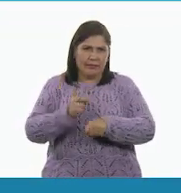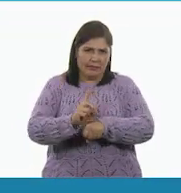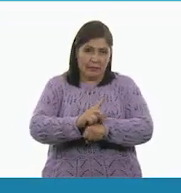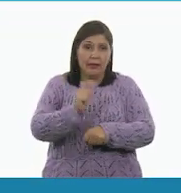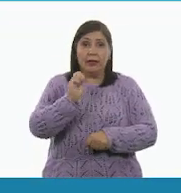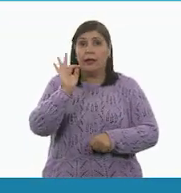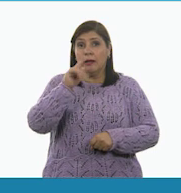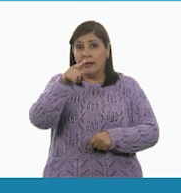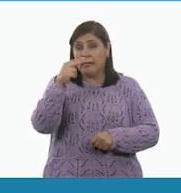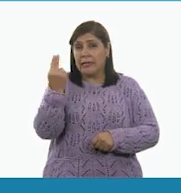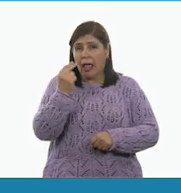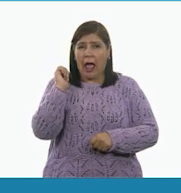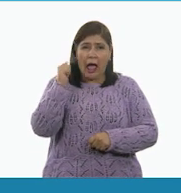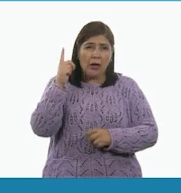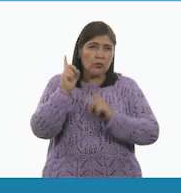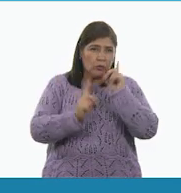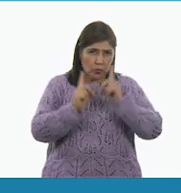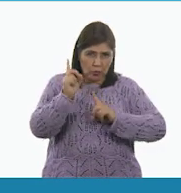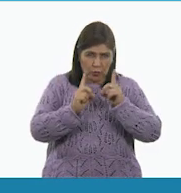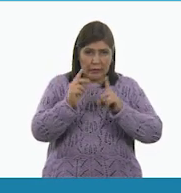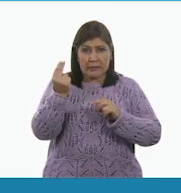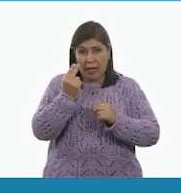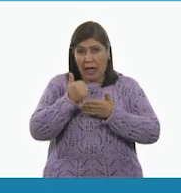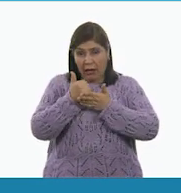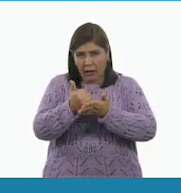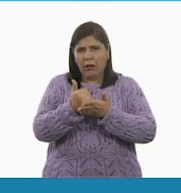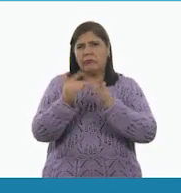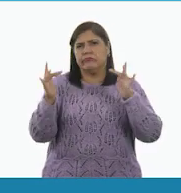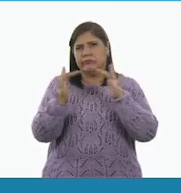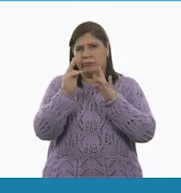necesitas ayuda para resolver tus dudas, contáctanos.